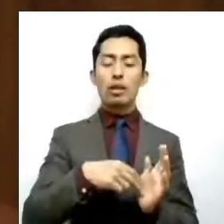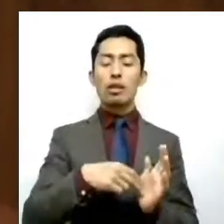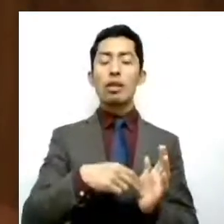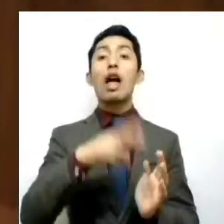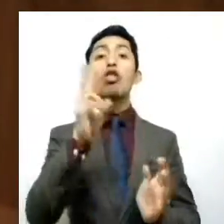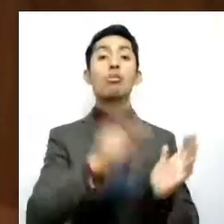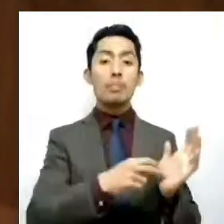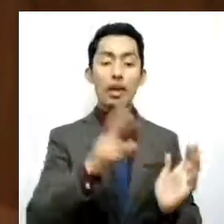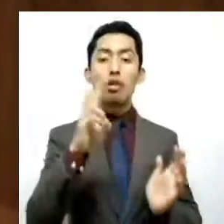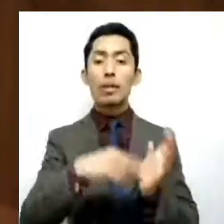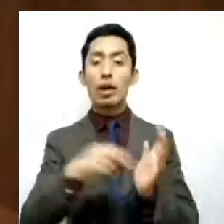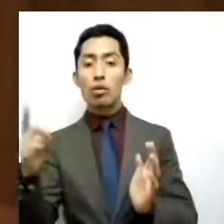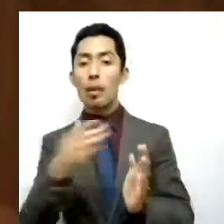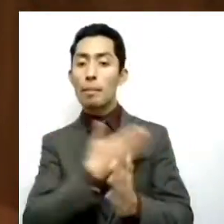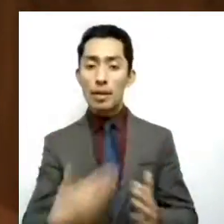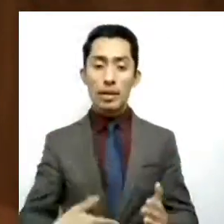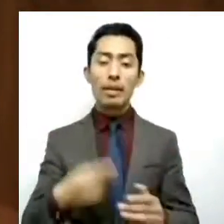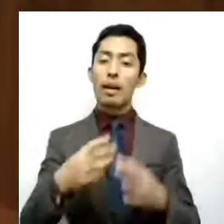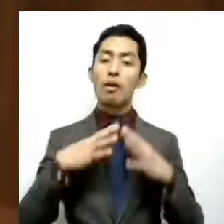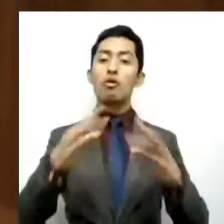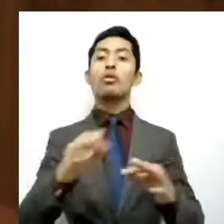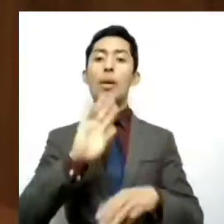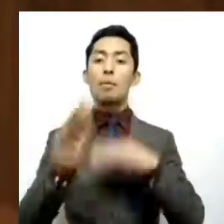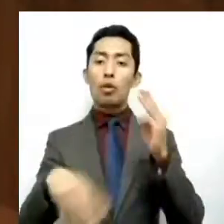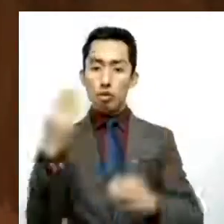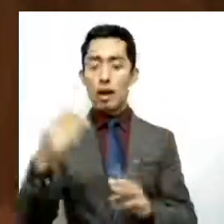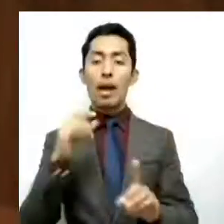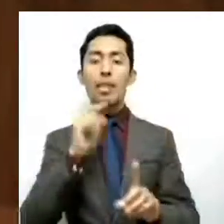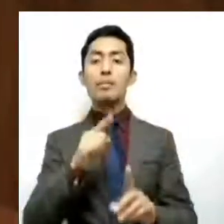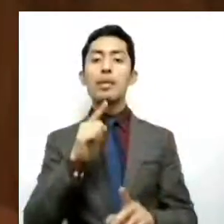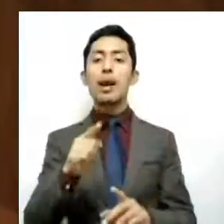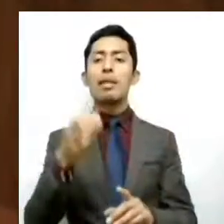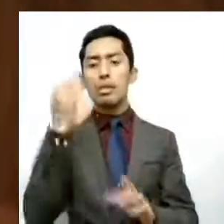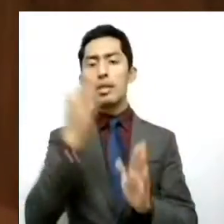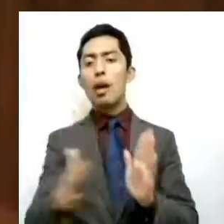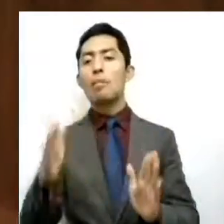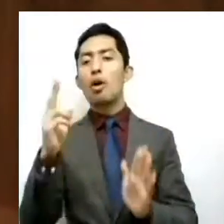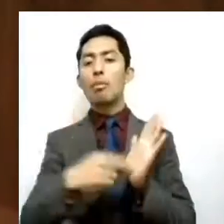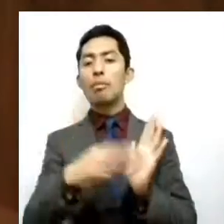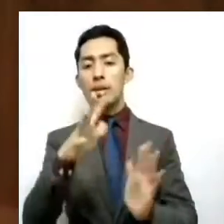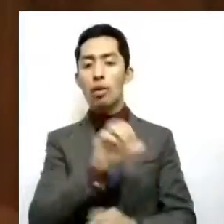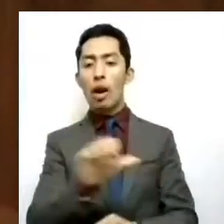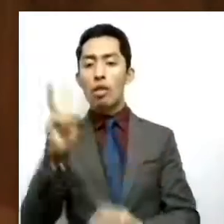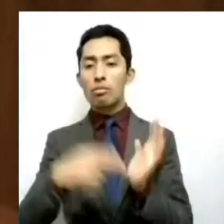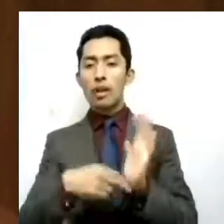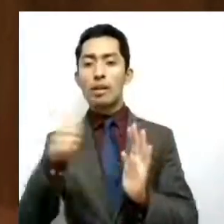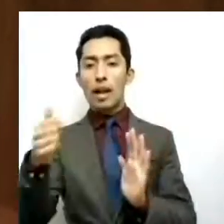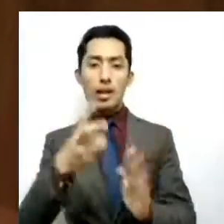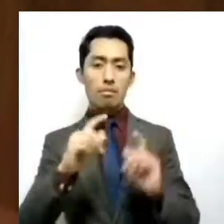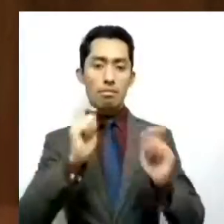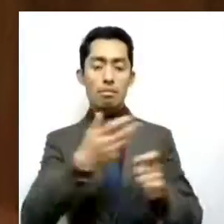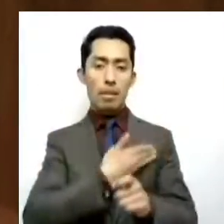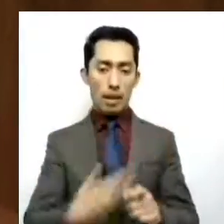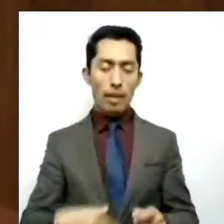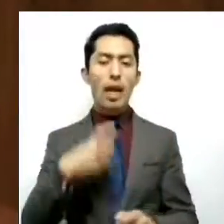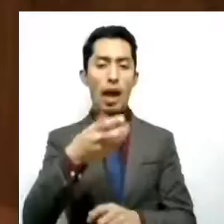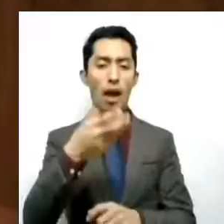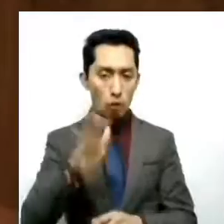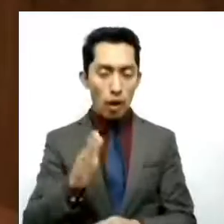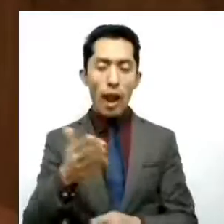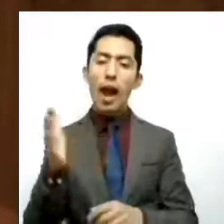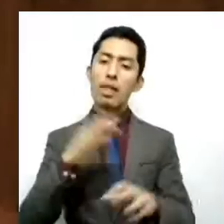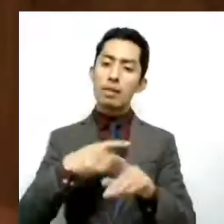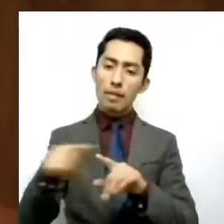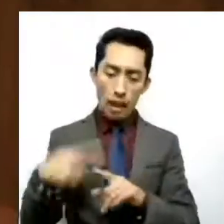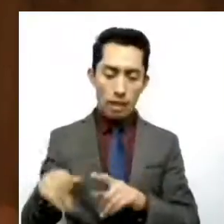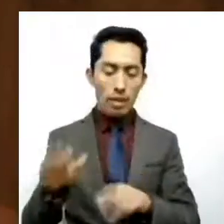de la Fundación Rotaria Mundial en el ciclo 2005-2006, quien realizó tareas en favor de las